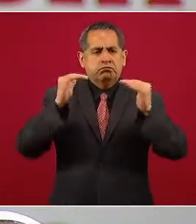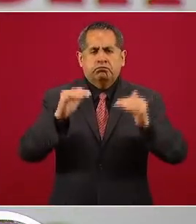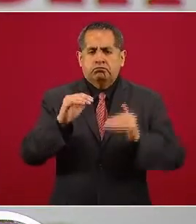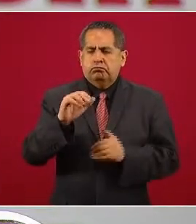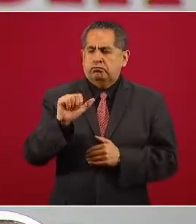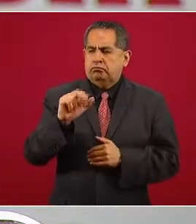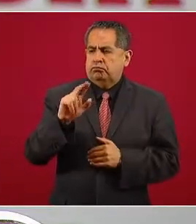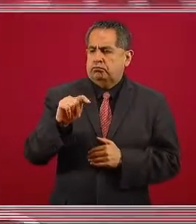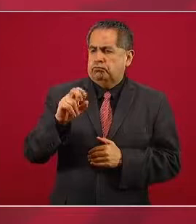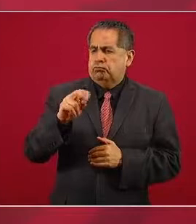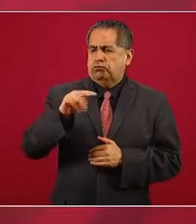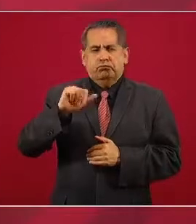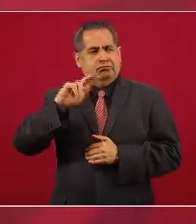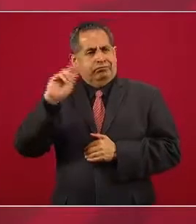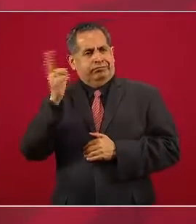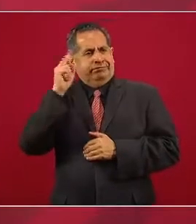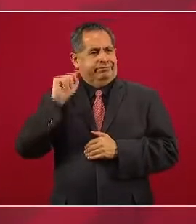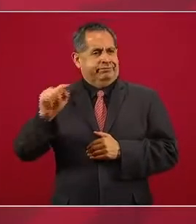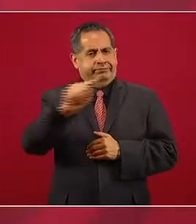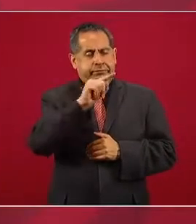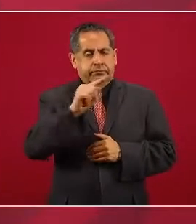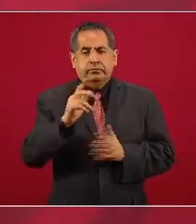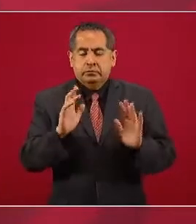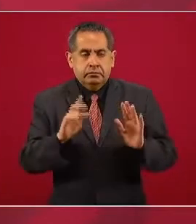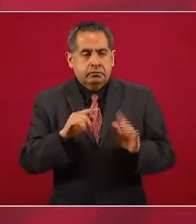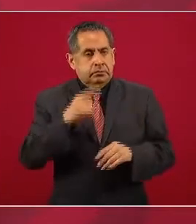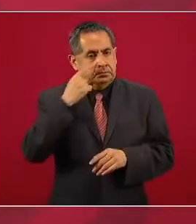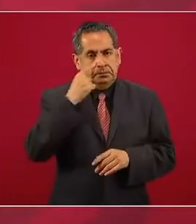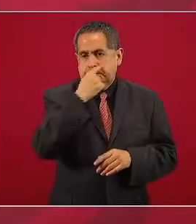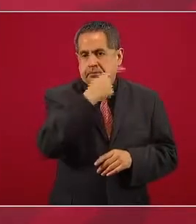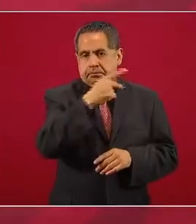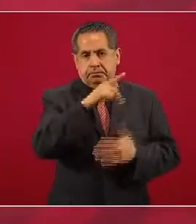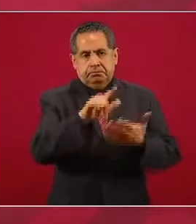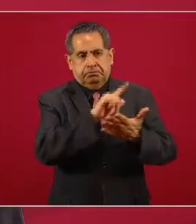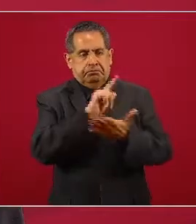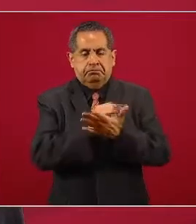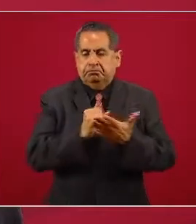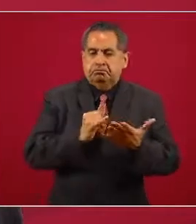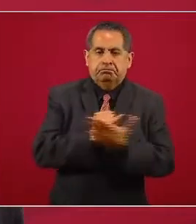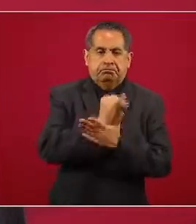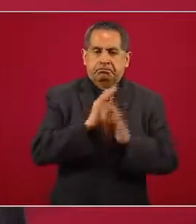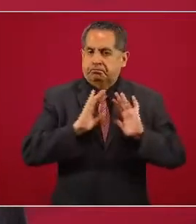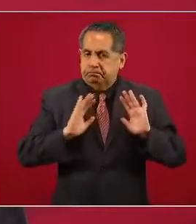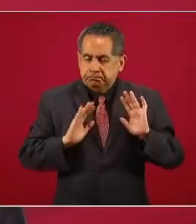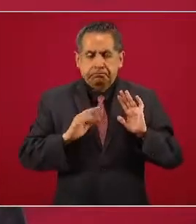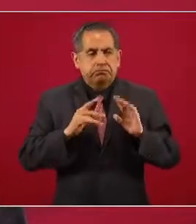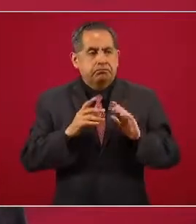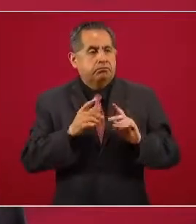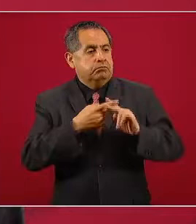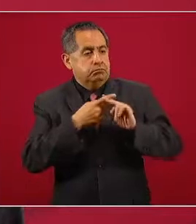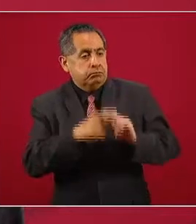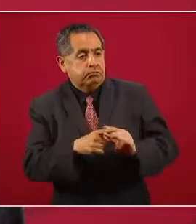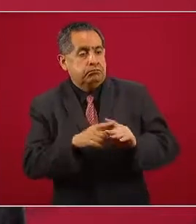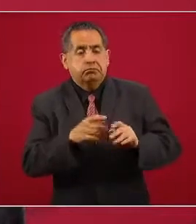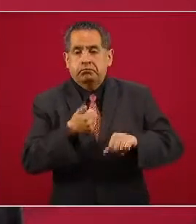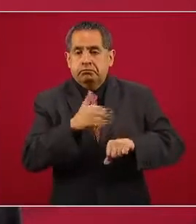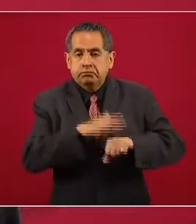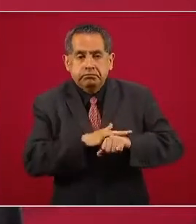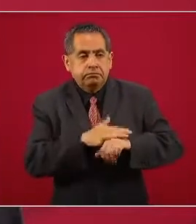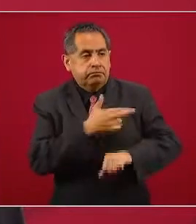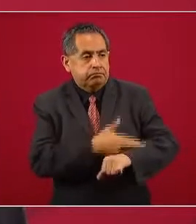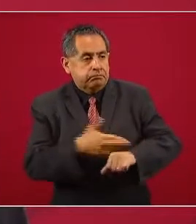por ley decidirán de manera independiente el tiempo y la forma en que podrán iniciar sus actividades administrativas,